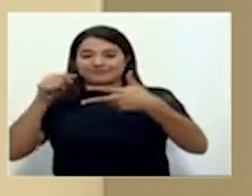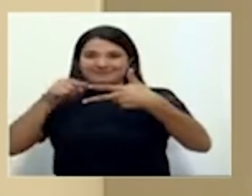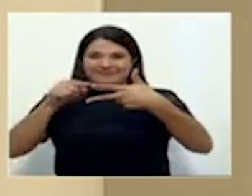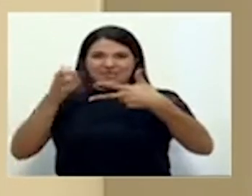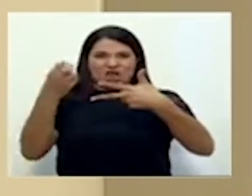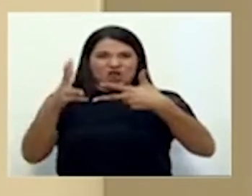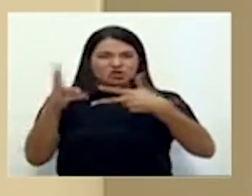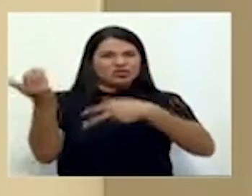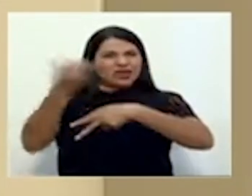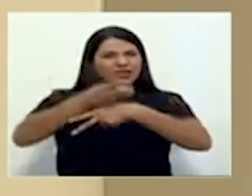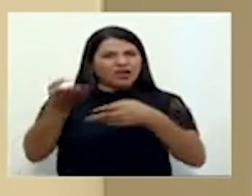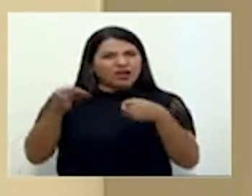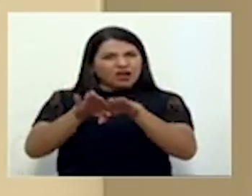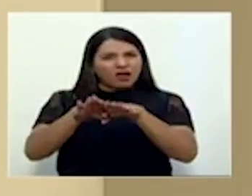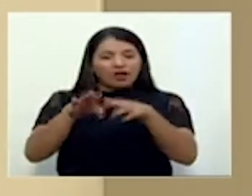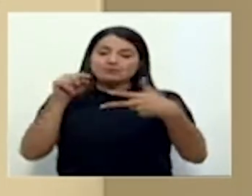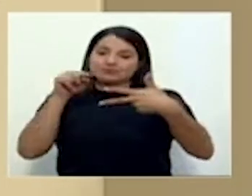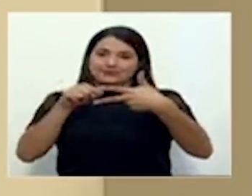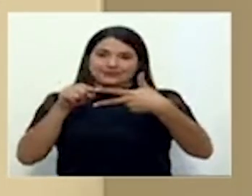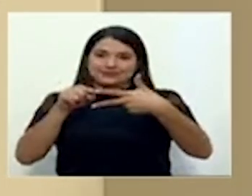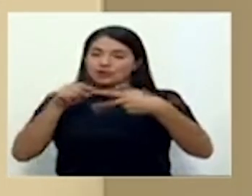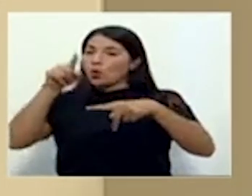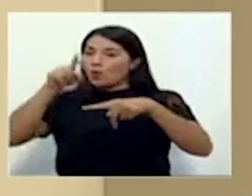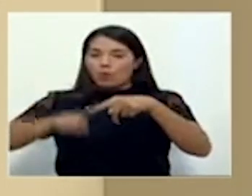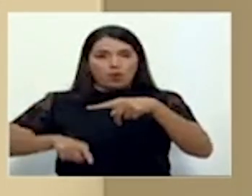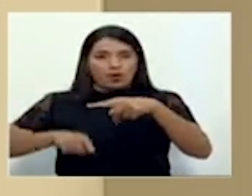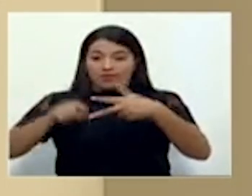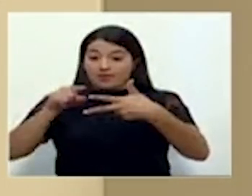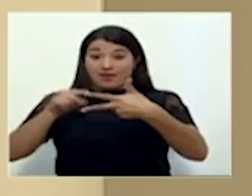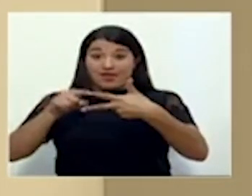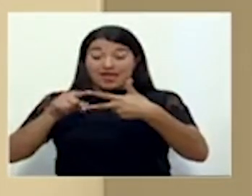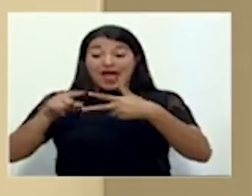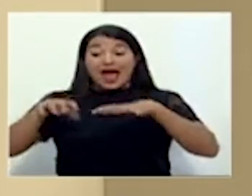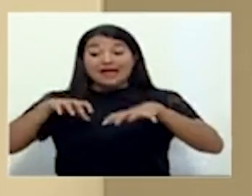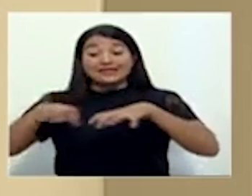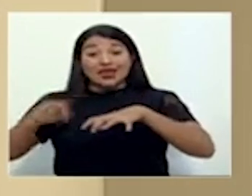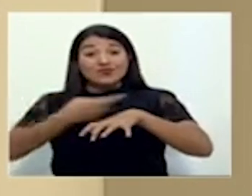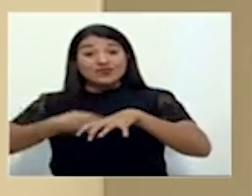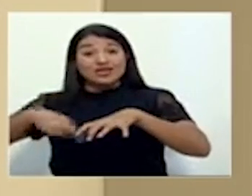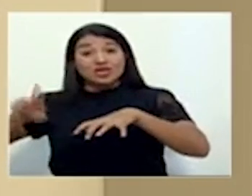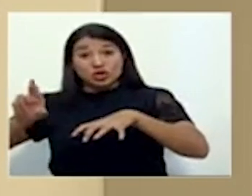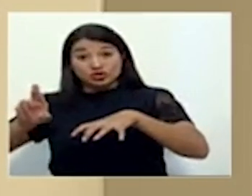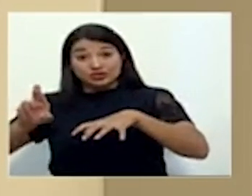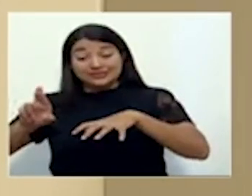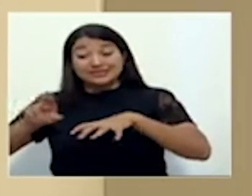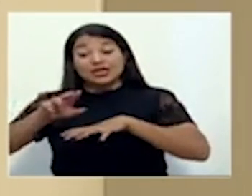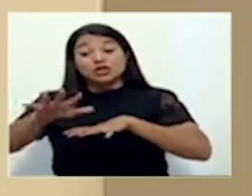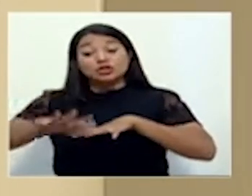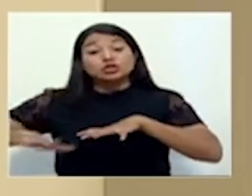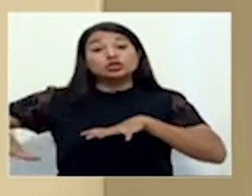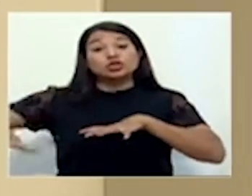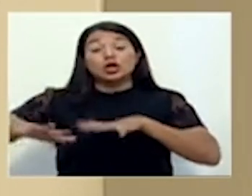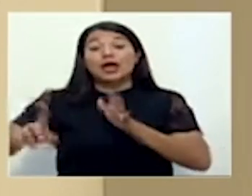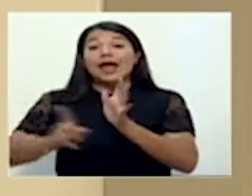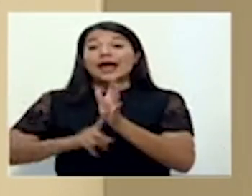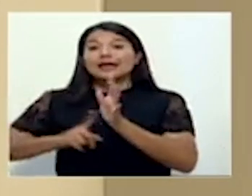Porque esto se prestó a confusiones, recordemos que lo que no está facultado, lo que no se permite